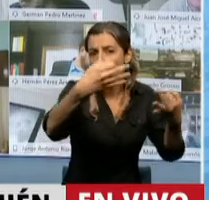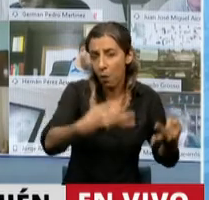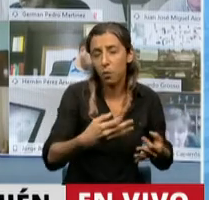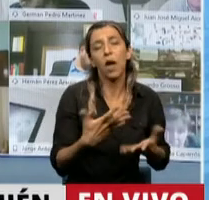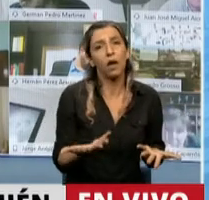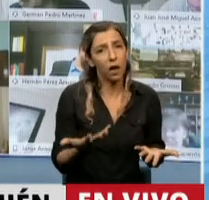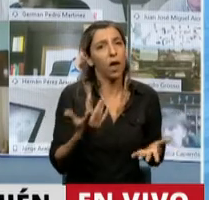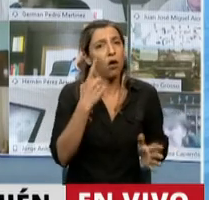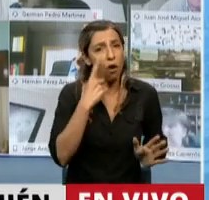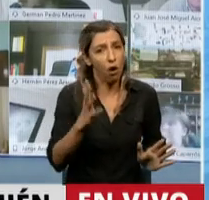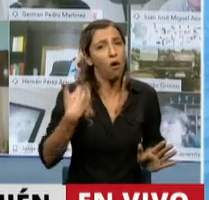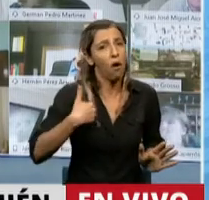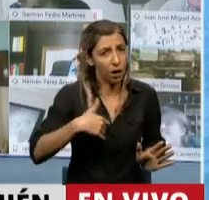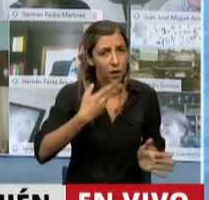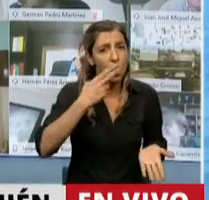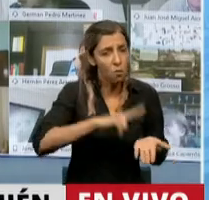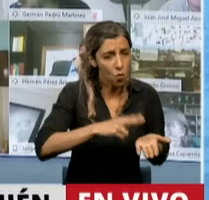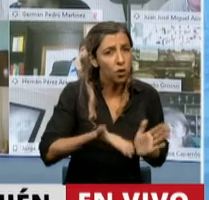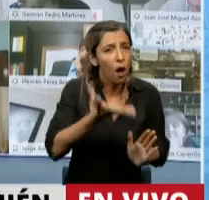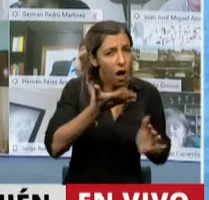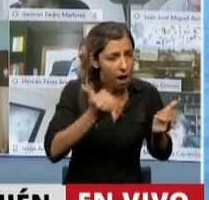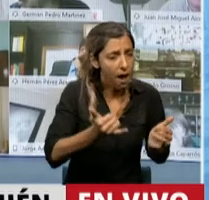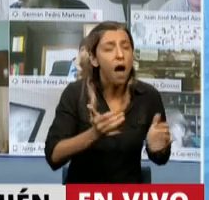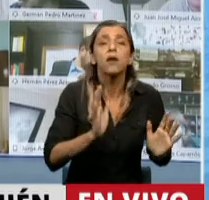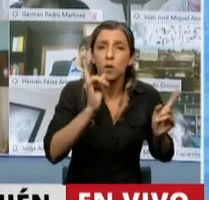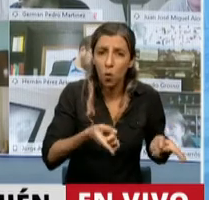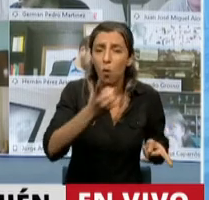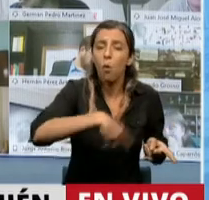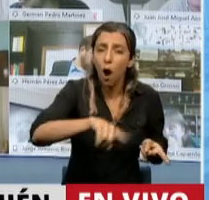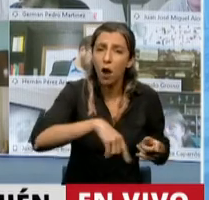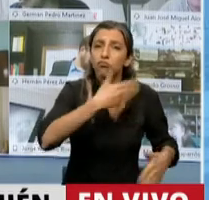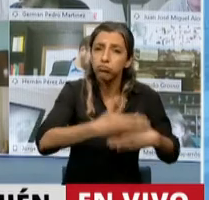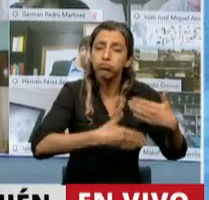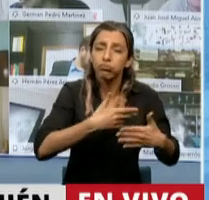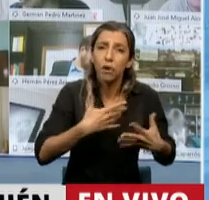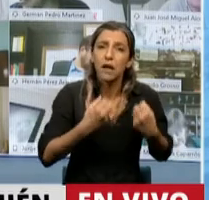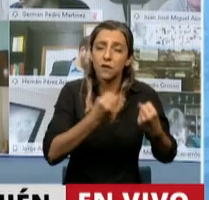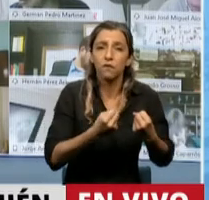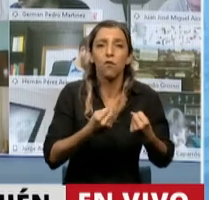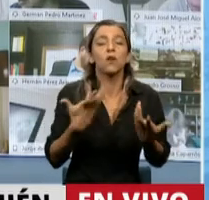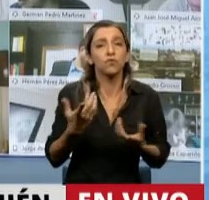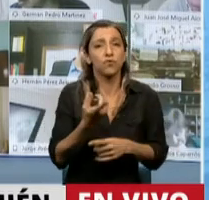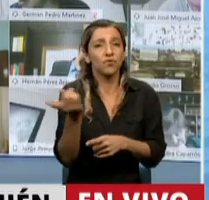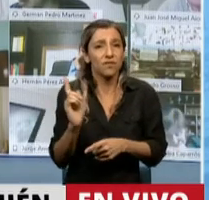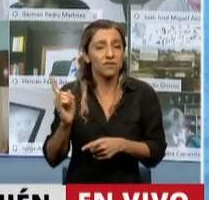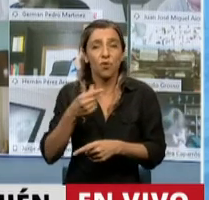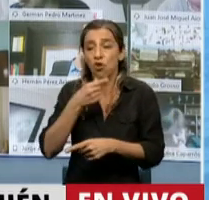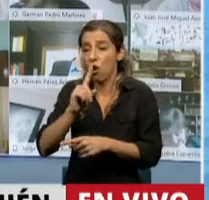pesado, por cierto. Por esto considero que esta ley que aprobamos hoy es justa.